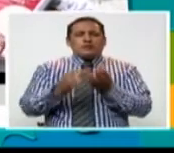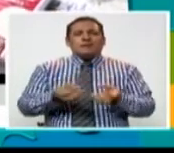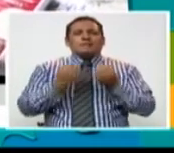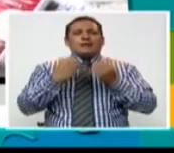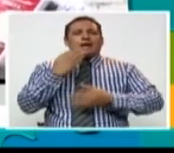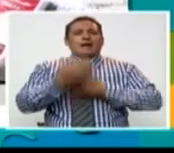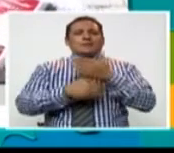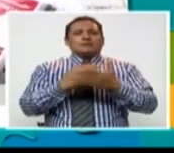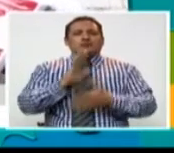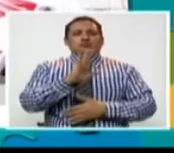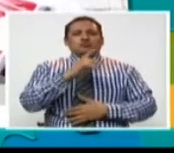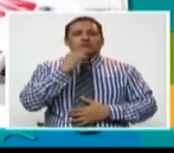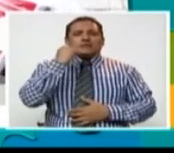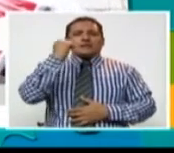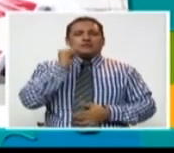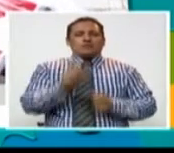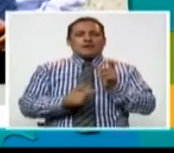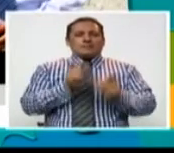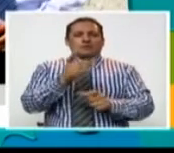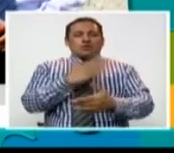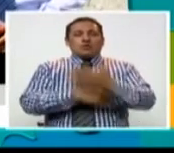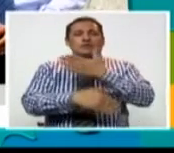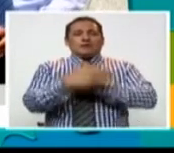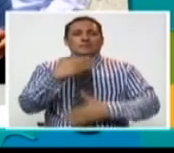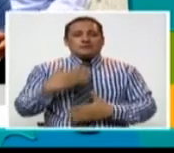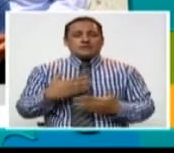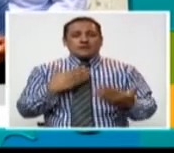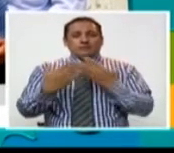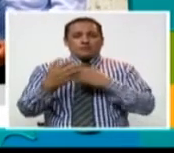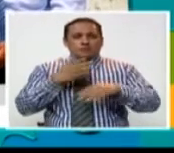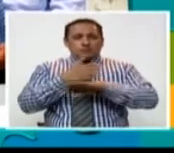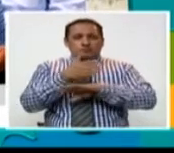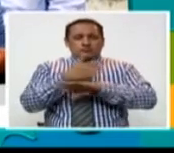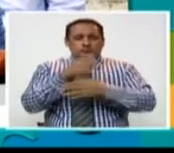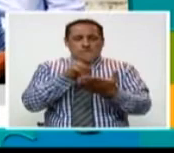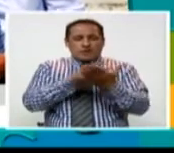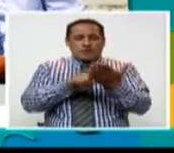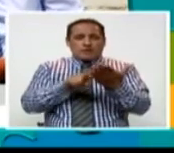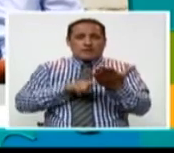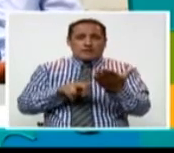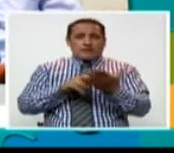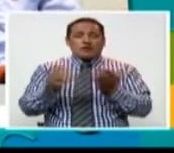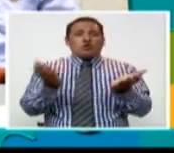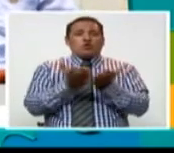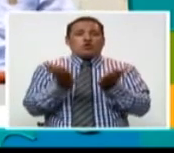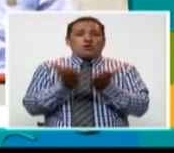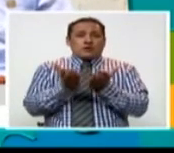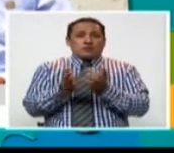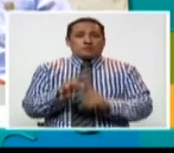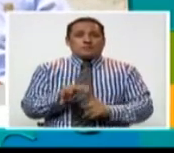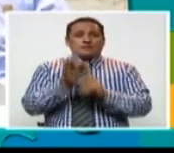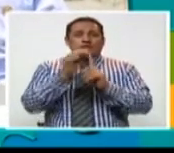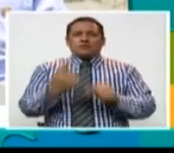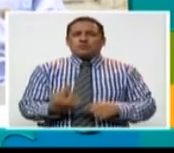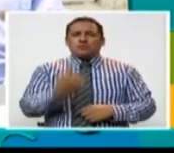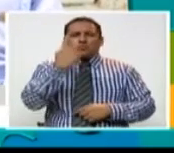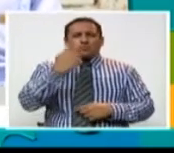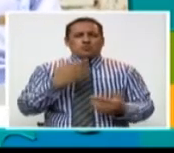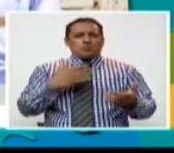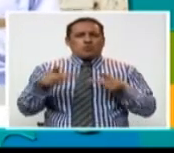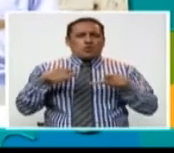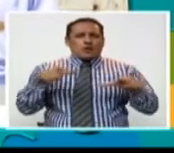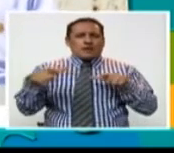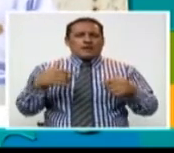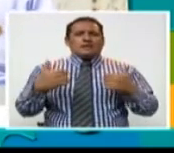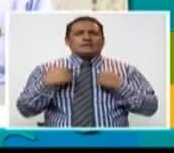la finalidad de promover los derechos de las personas con discapacidad en forma accesible. El CEBE Luis Braille es el único centro